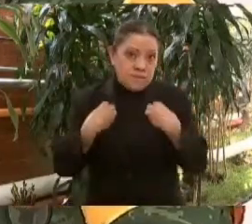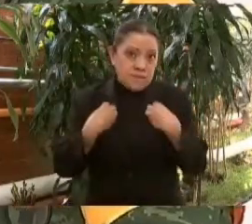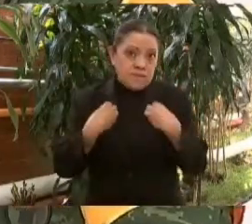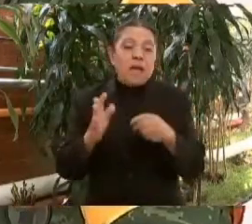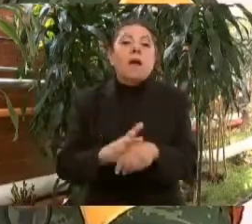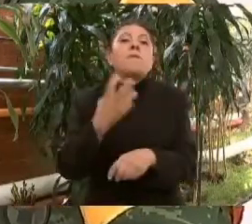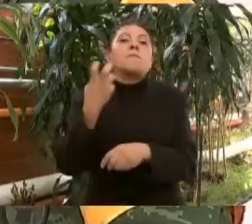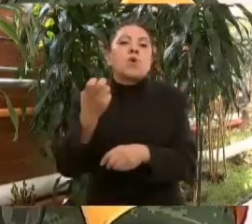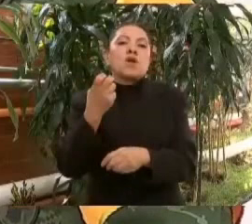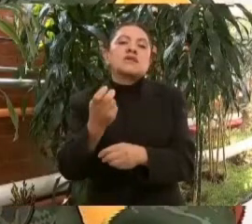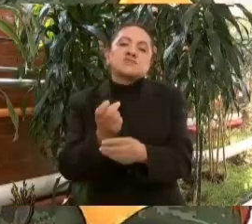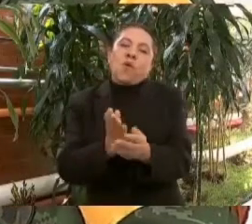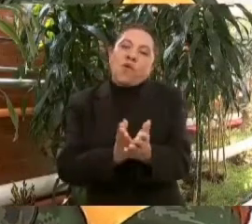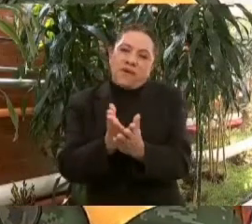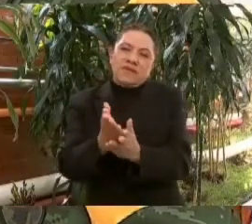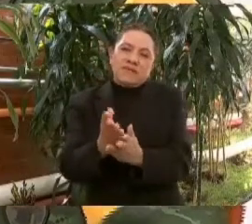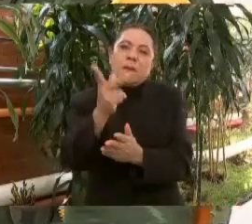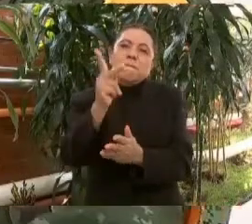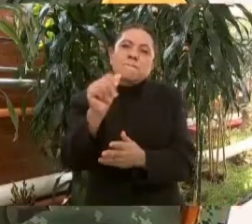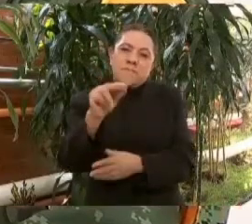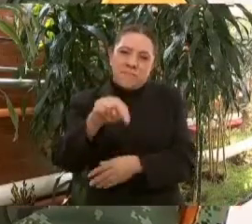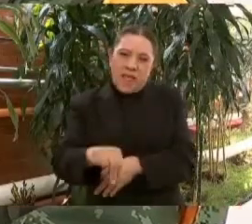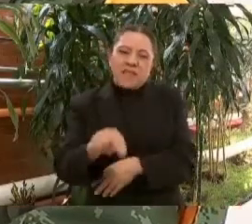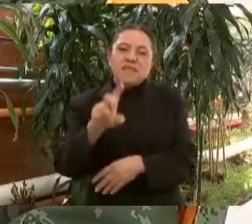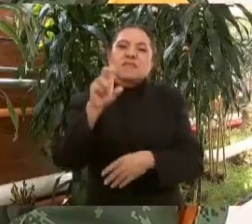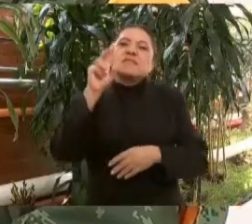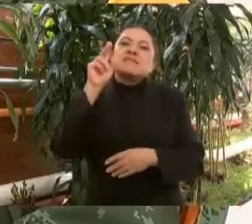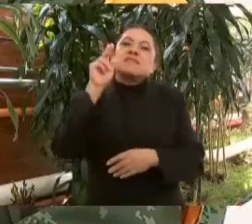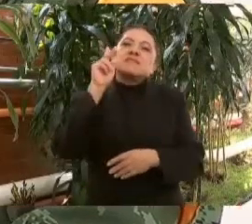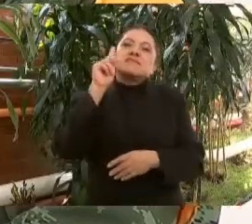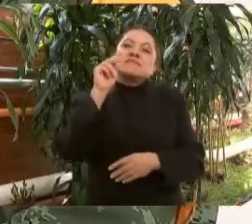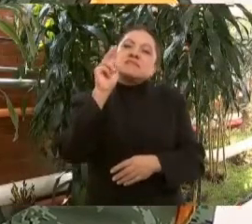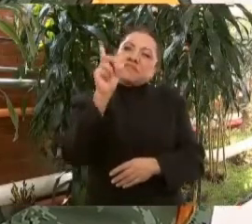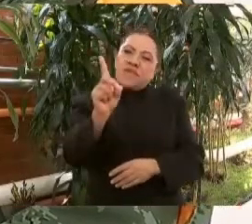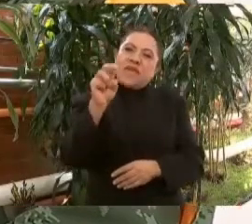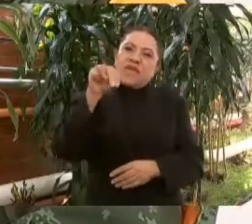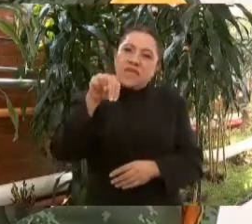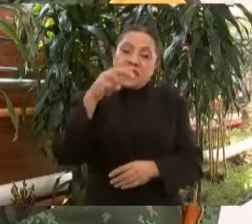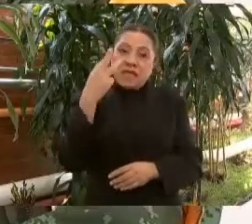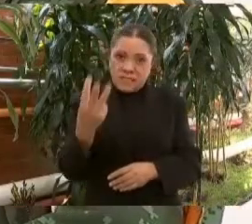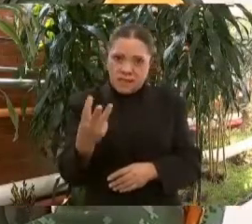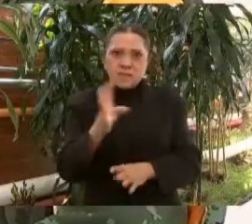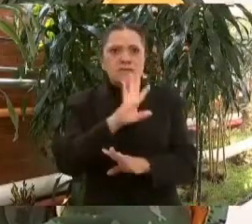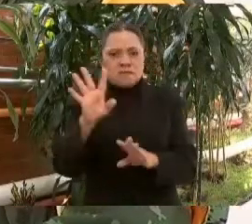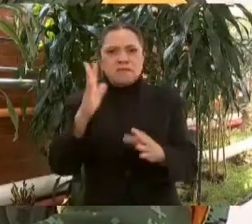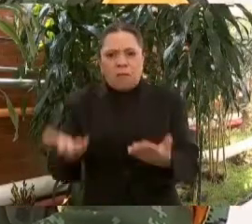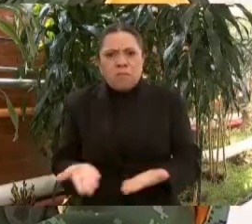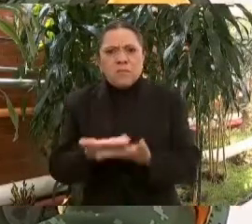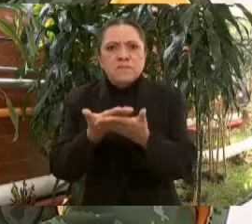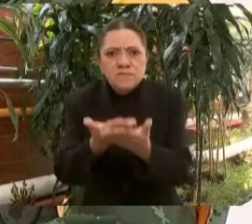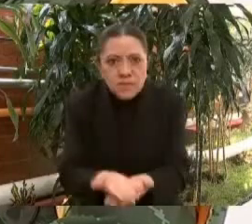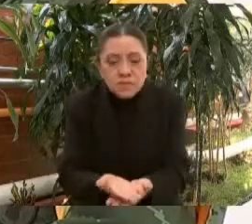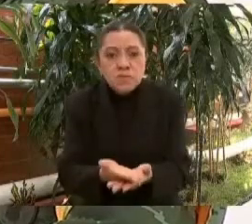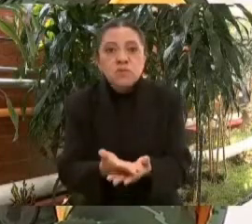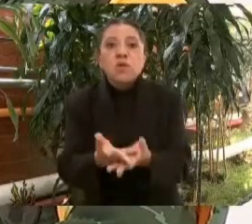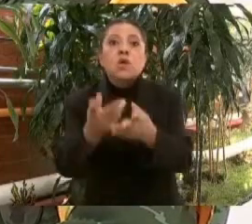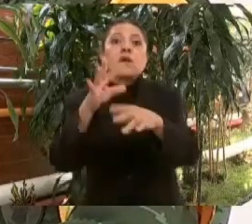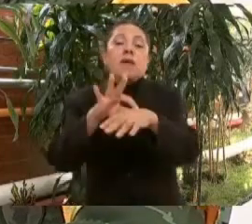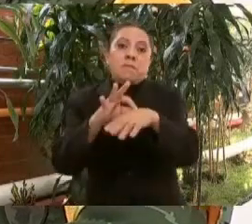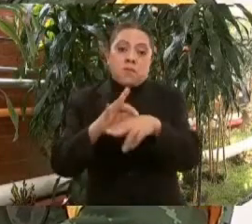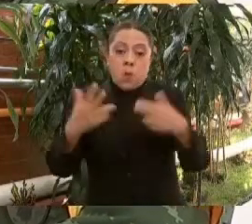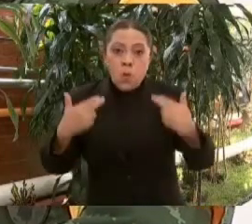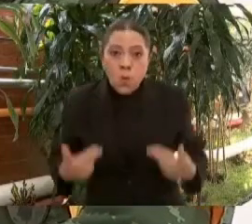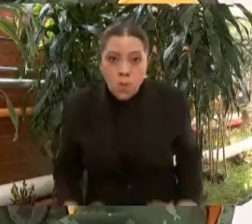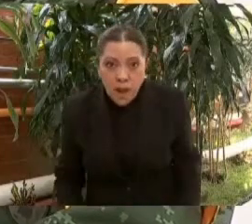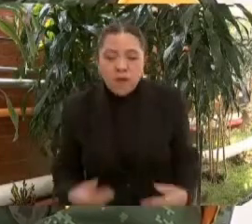del Plan DN-3E ponemos a disposición de los mexicanos nuestros recursos humanos y materiales del sistema de salud